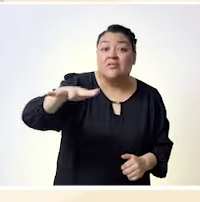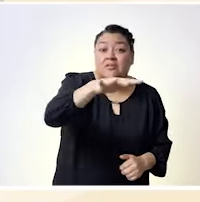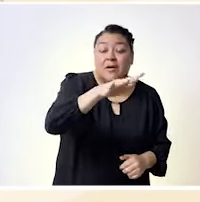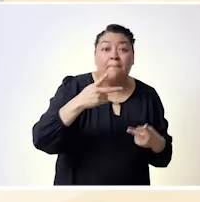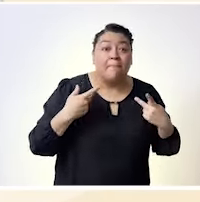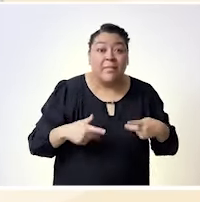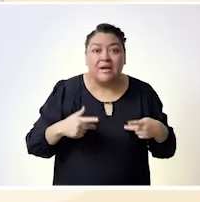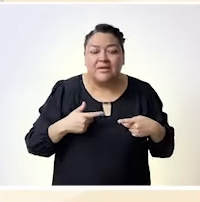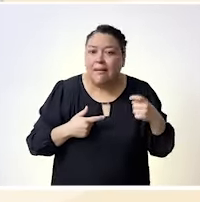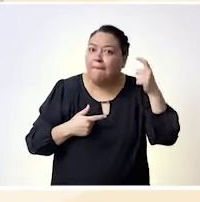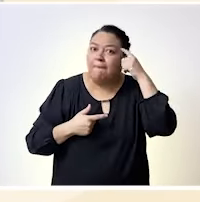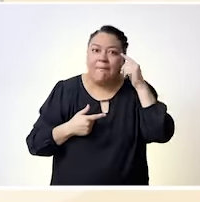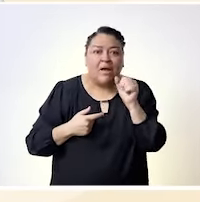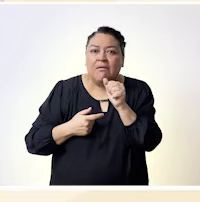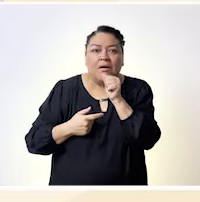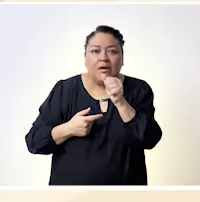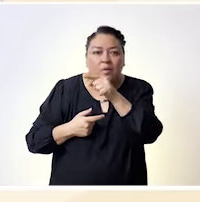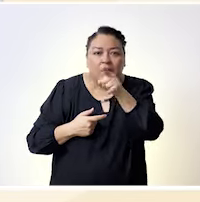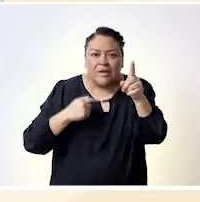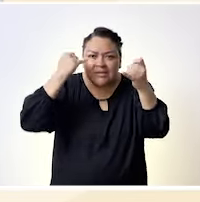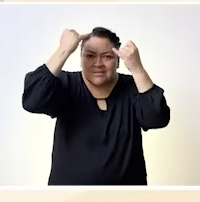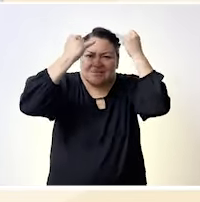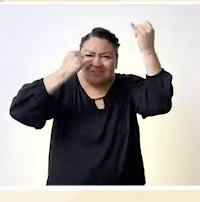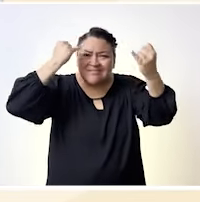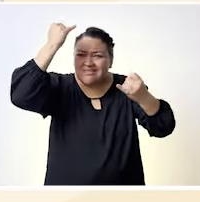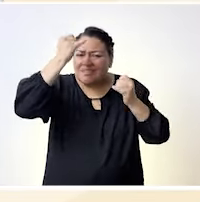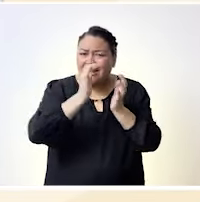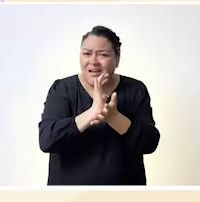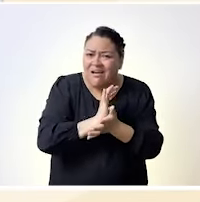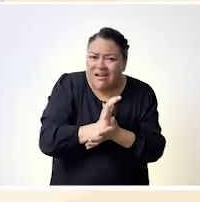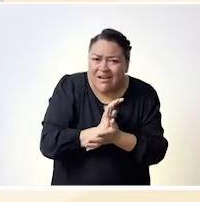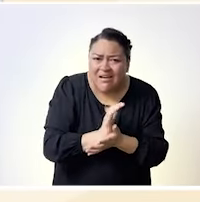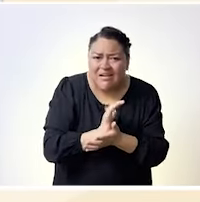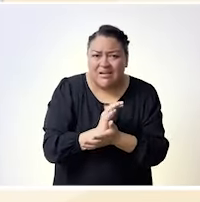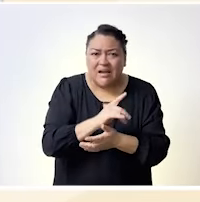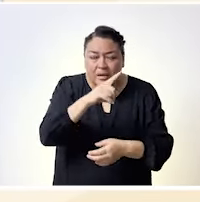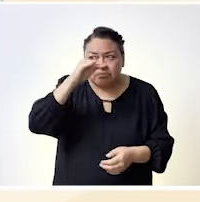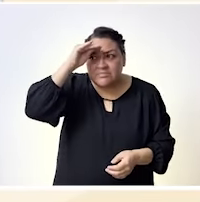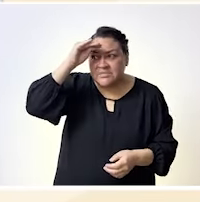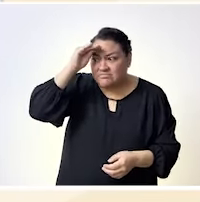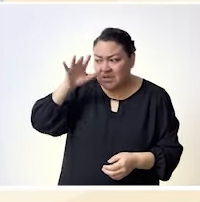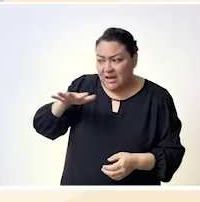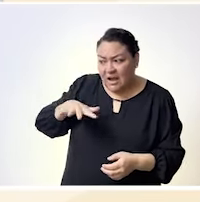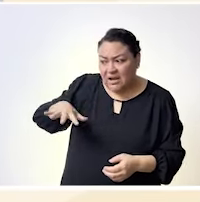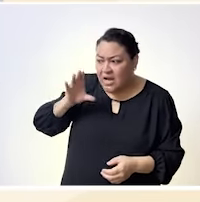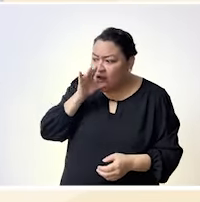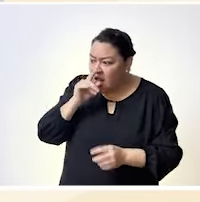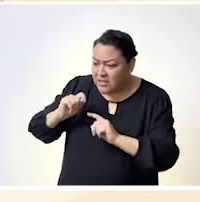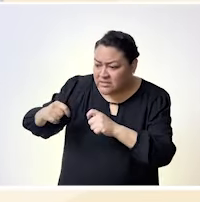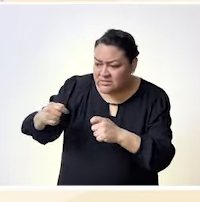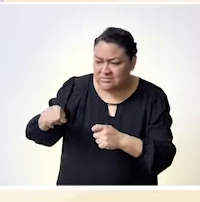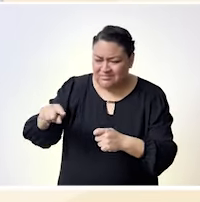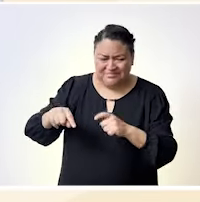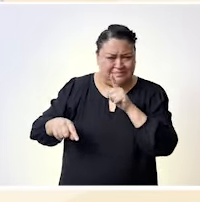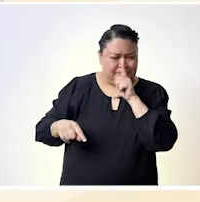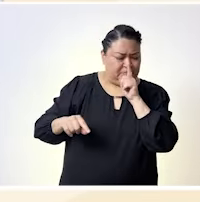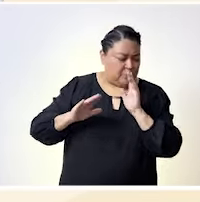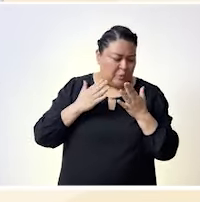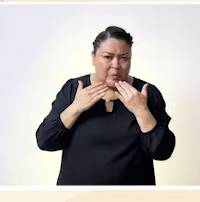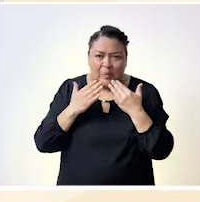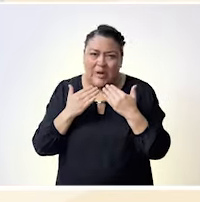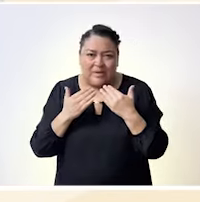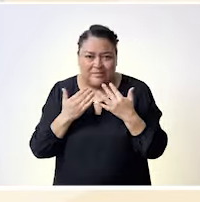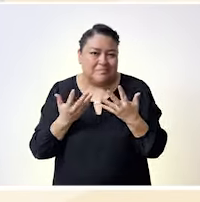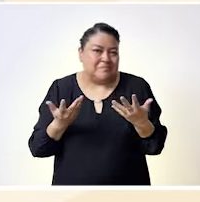mujeres negras, ¿no?, en este fenotipo, y ellas aguantan más el dolor. Entonces, no se les da medicación y se les niega la atención